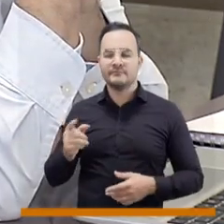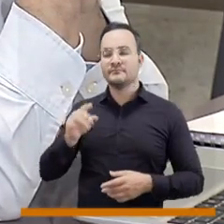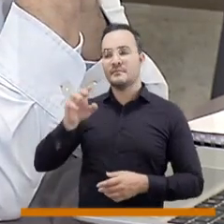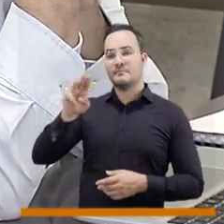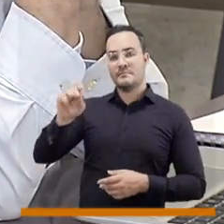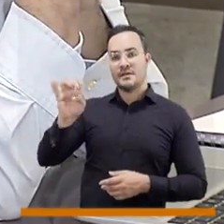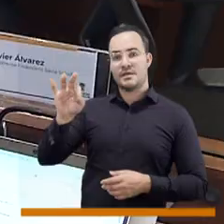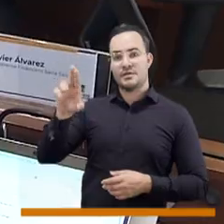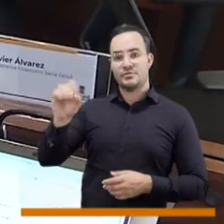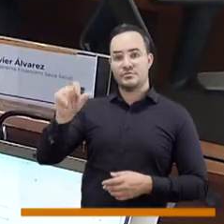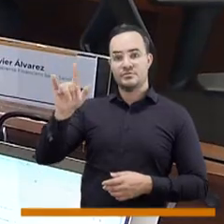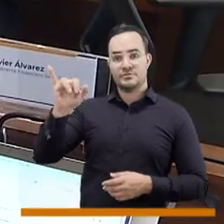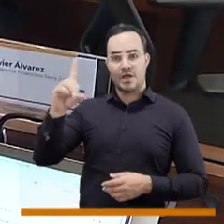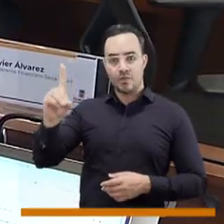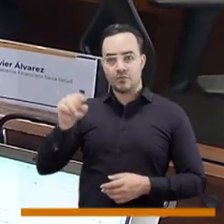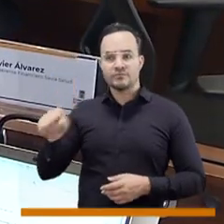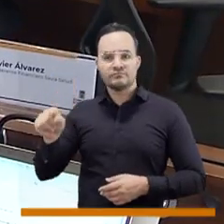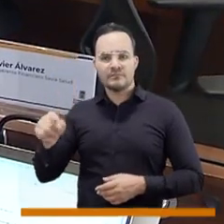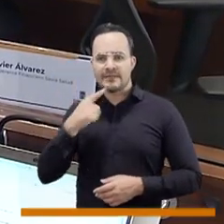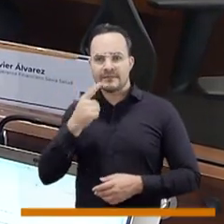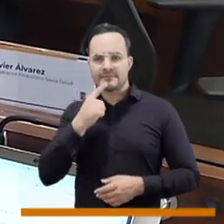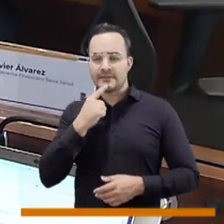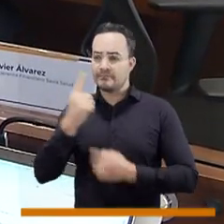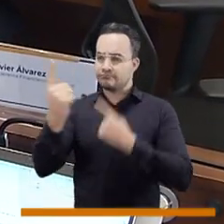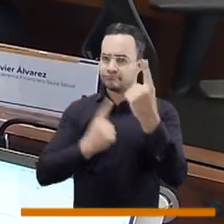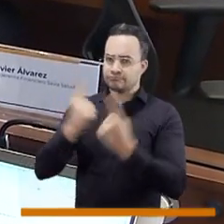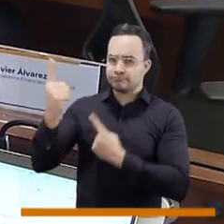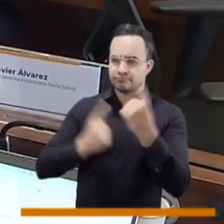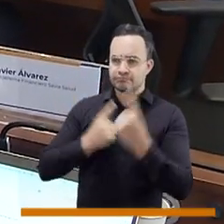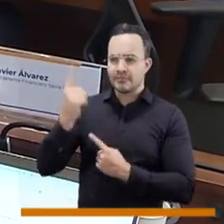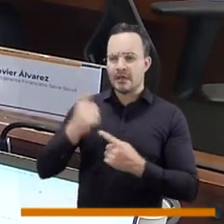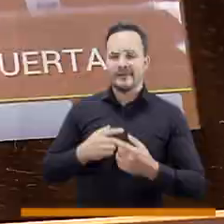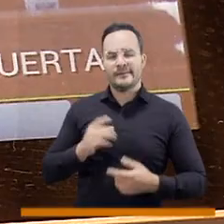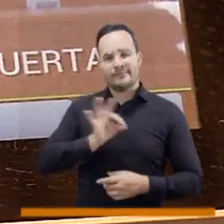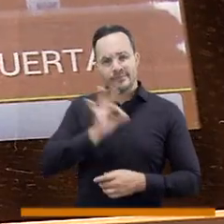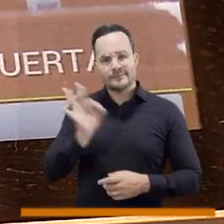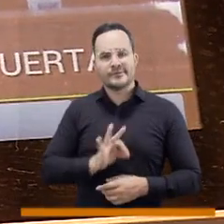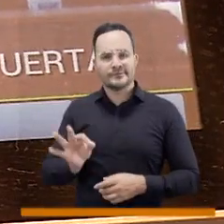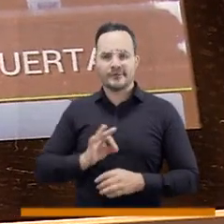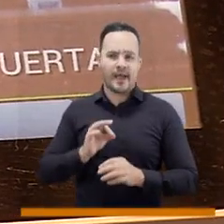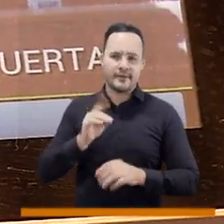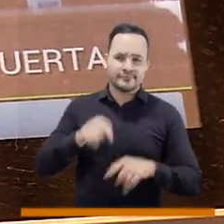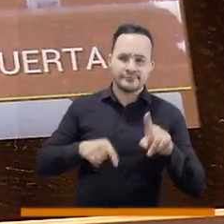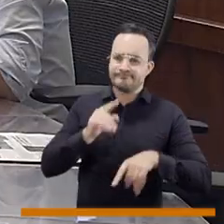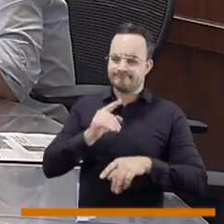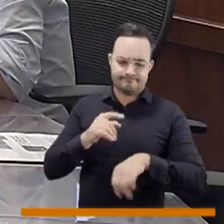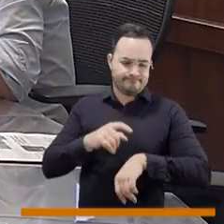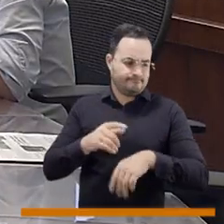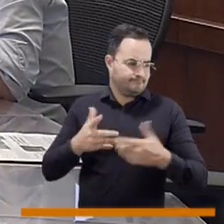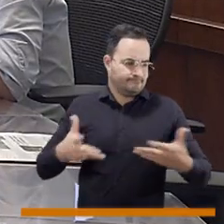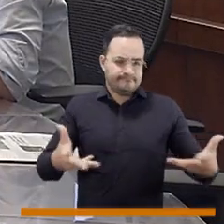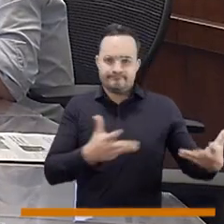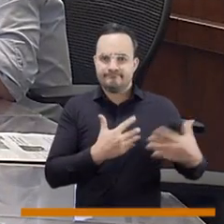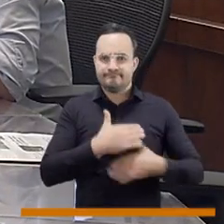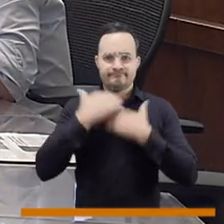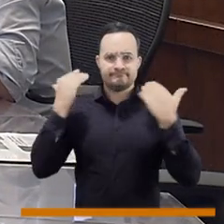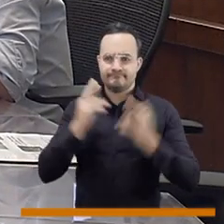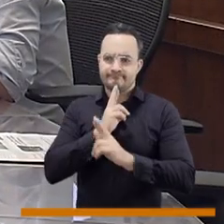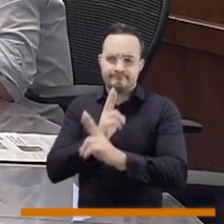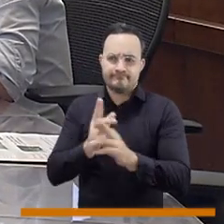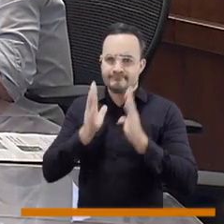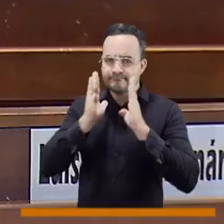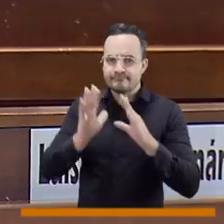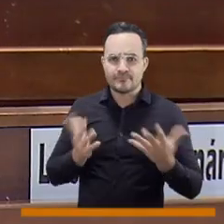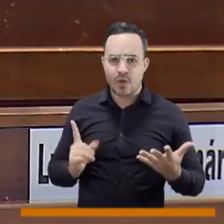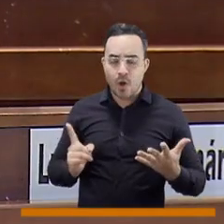aproximada de 90 mil pesos por usuario que atienden y la discusión en la que estamos es que vamos a aumentar ese modelo en un